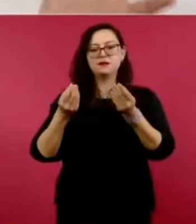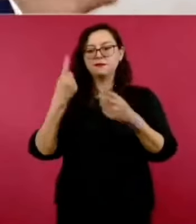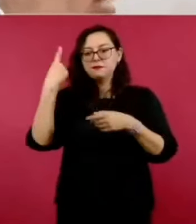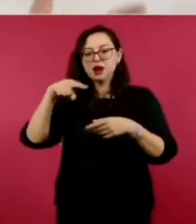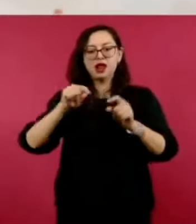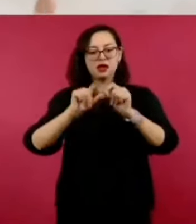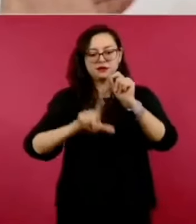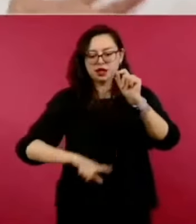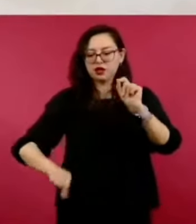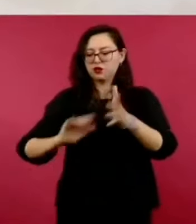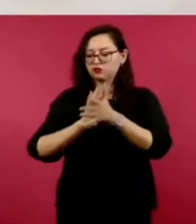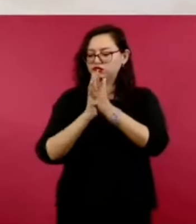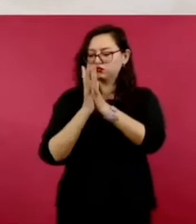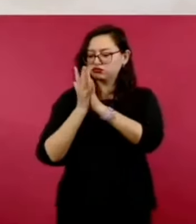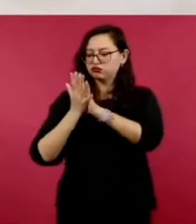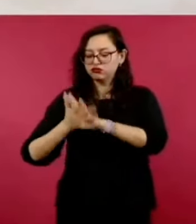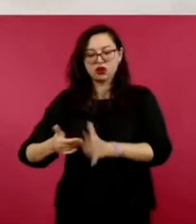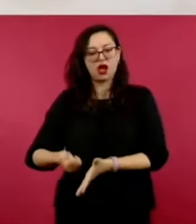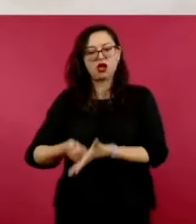transformación de México.